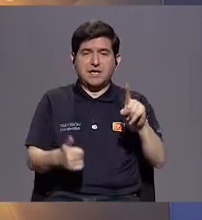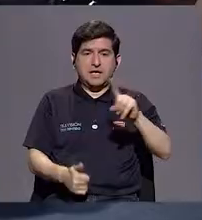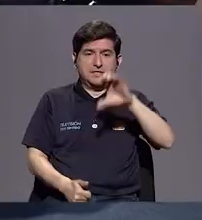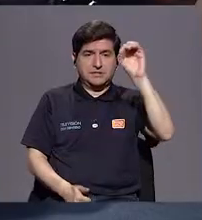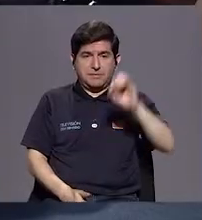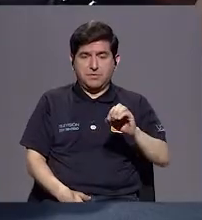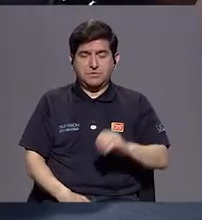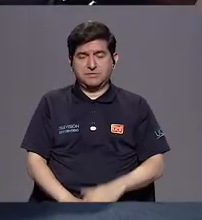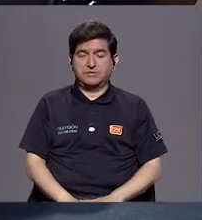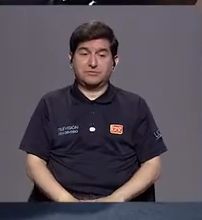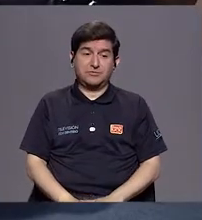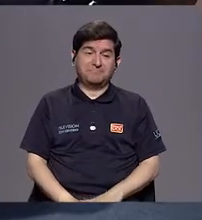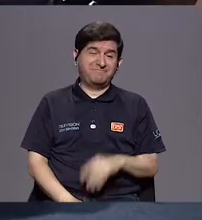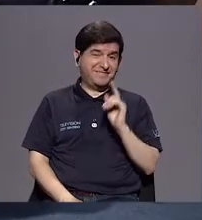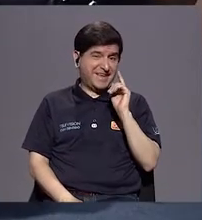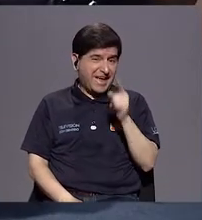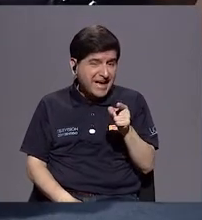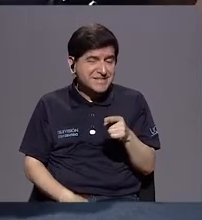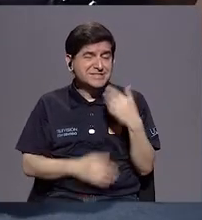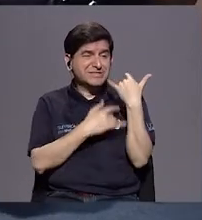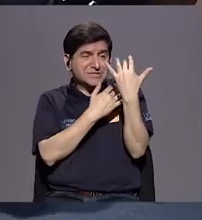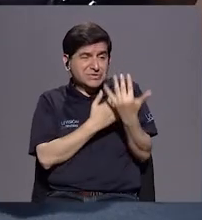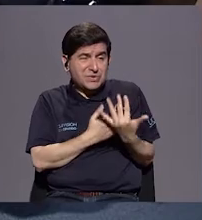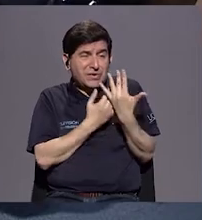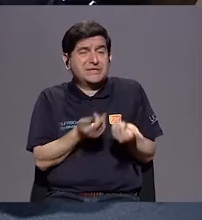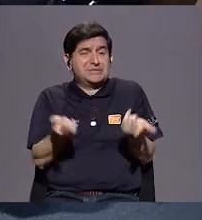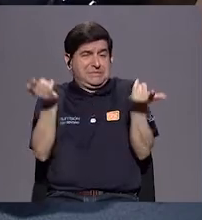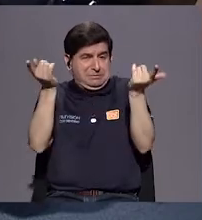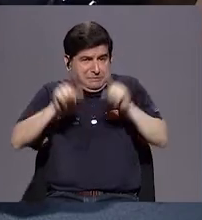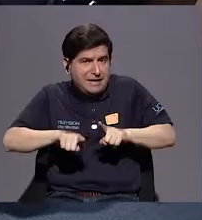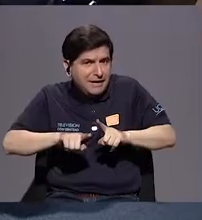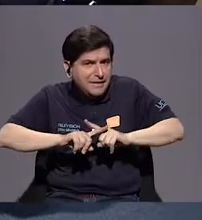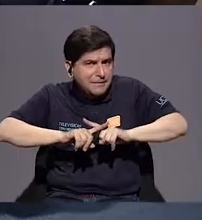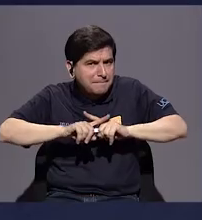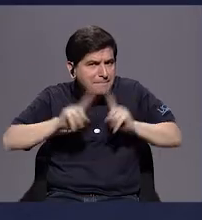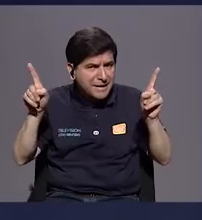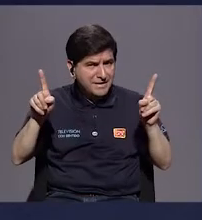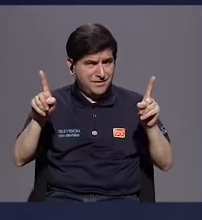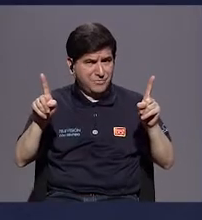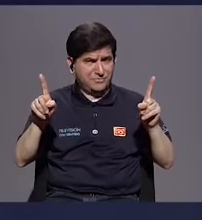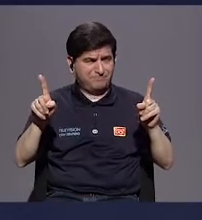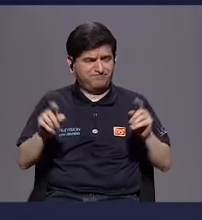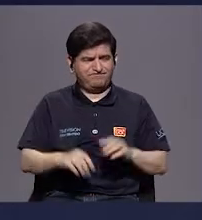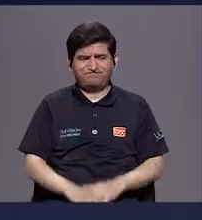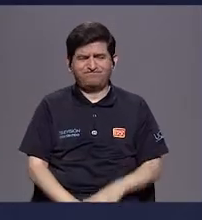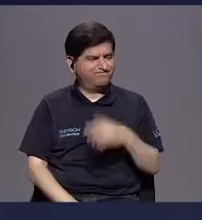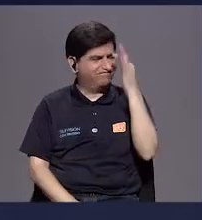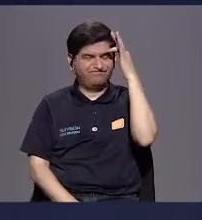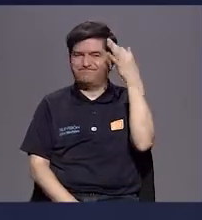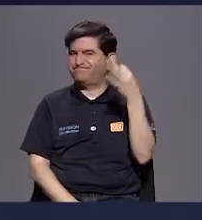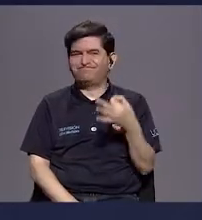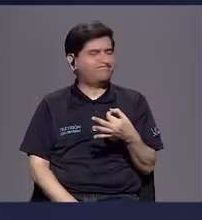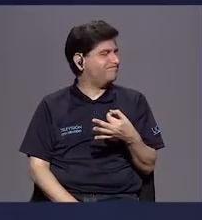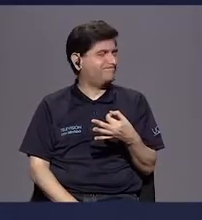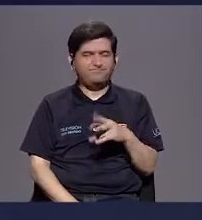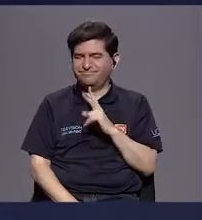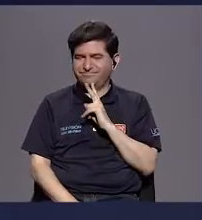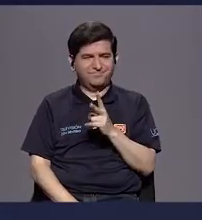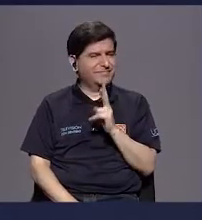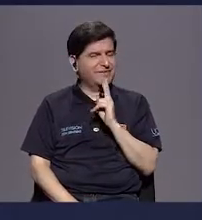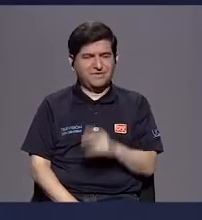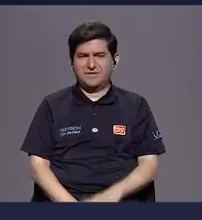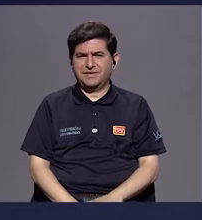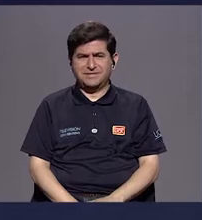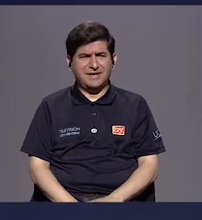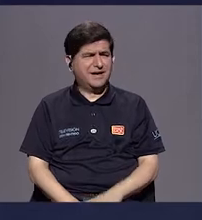tren eléctrico. Bueno, eso esperaríamos que sea, pero no creo que de verdad,